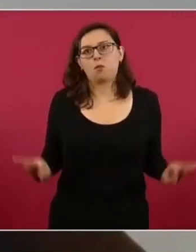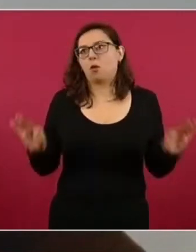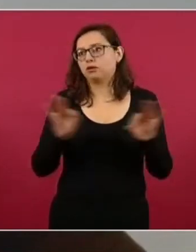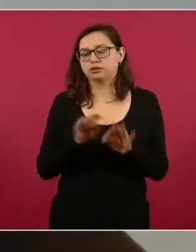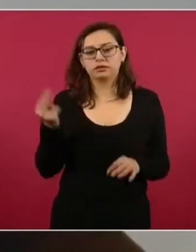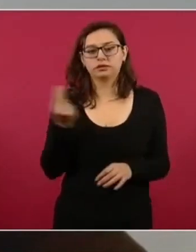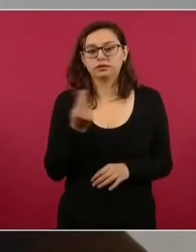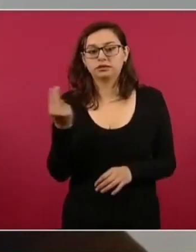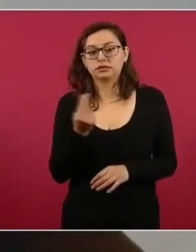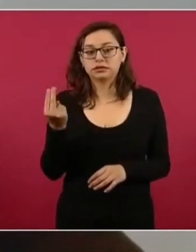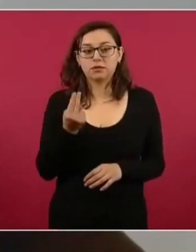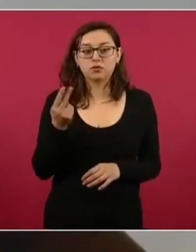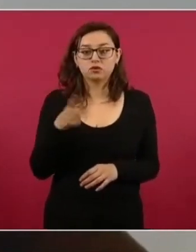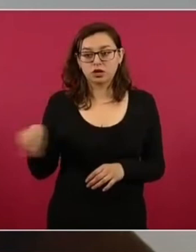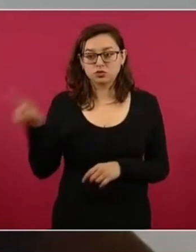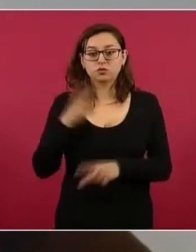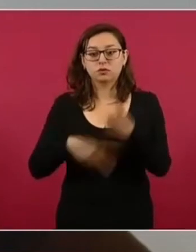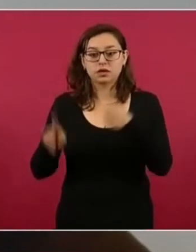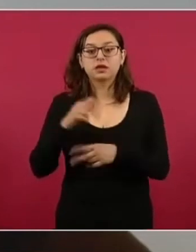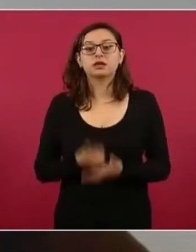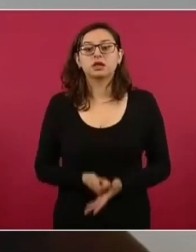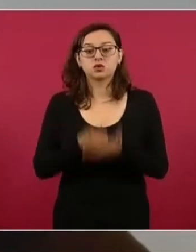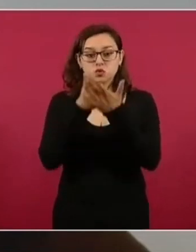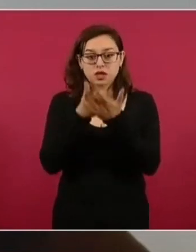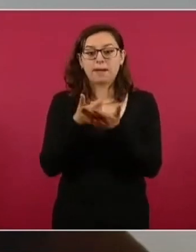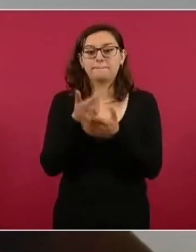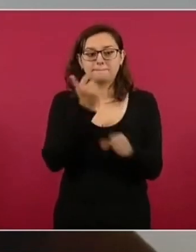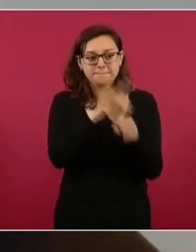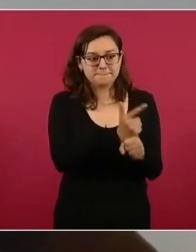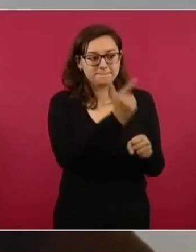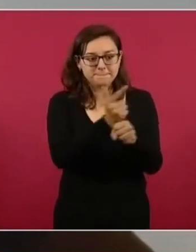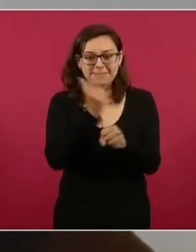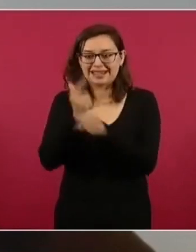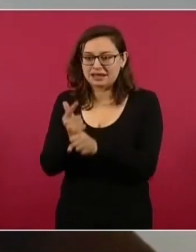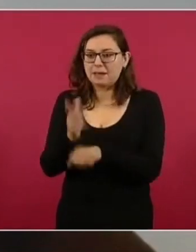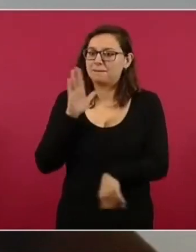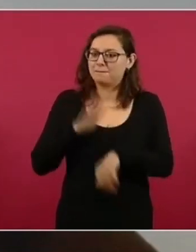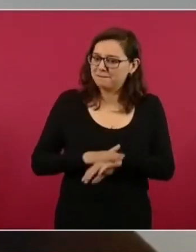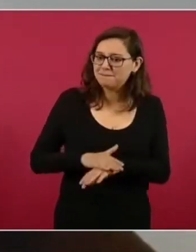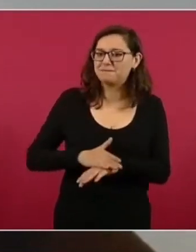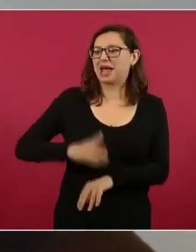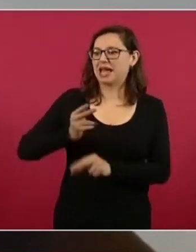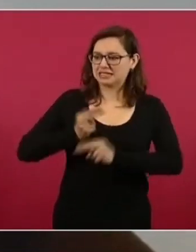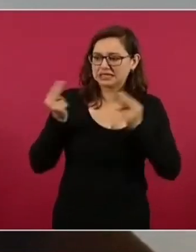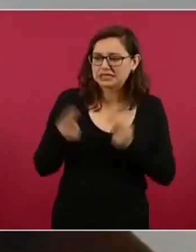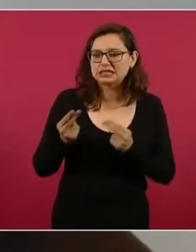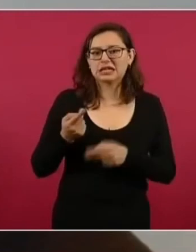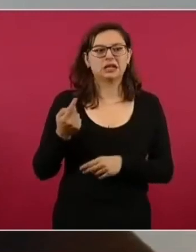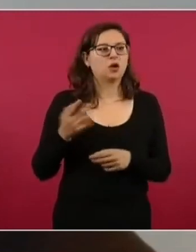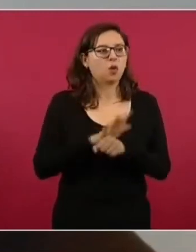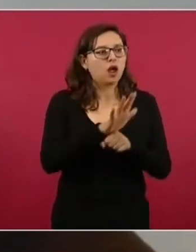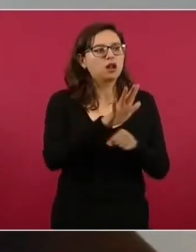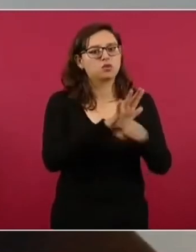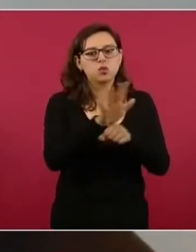y su estancia en esta zona, porque esto nos permitirá identificar con mayor claridad cuál es la ayuda que se requiere.